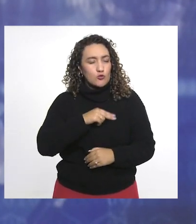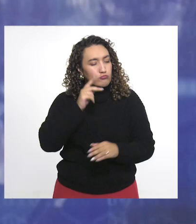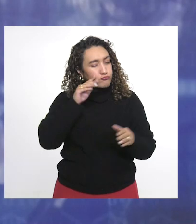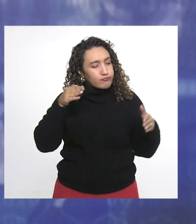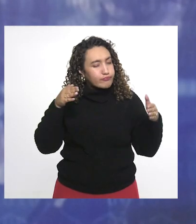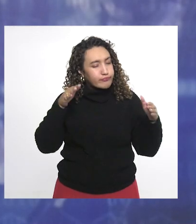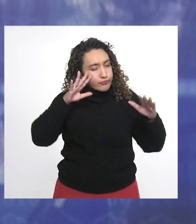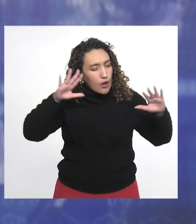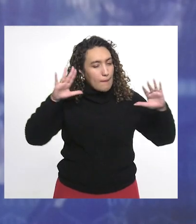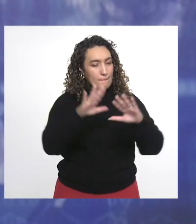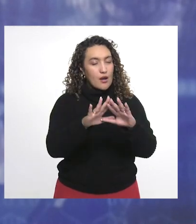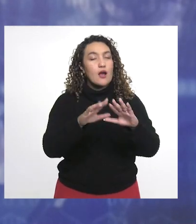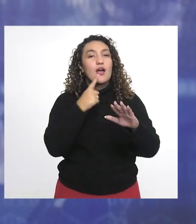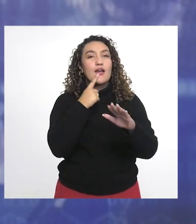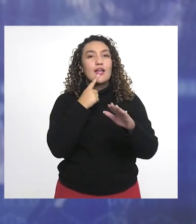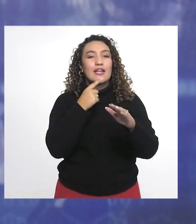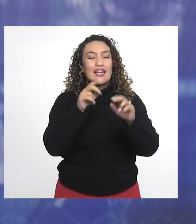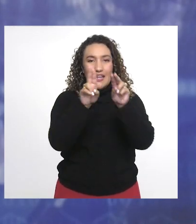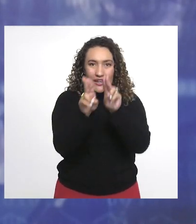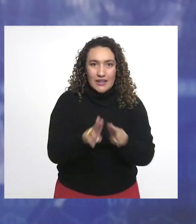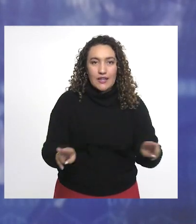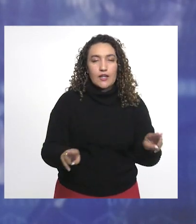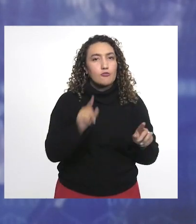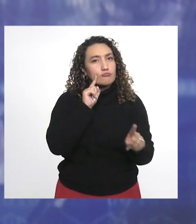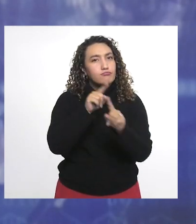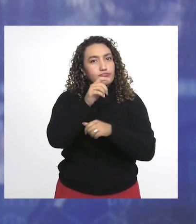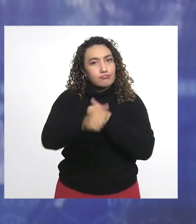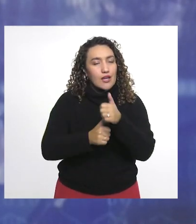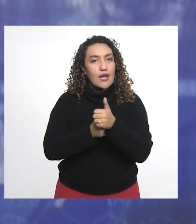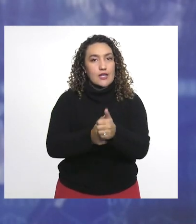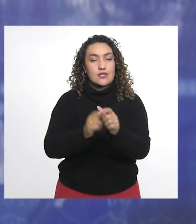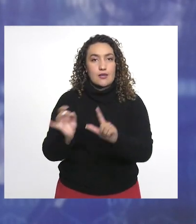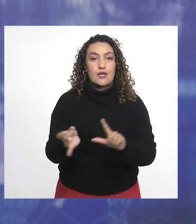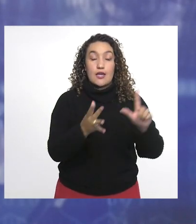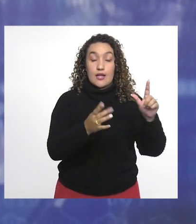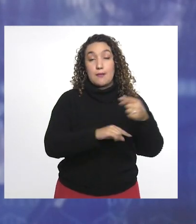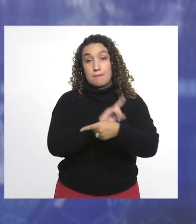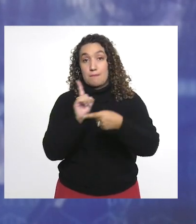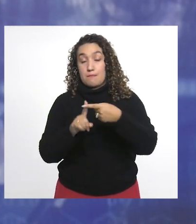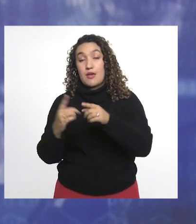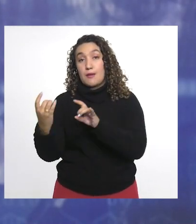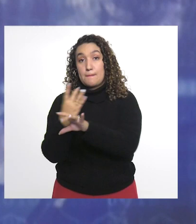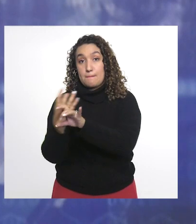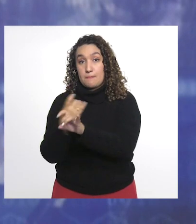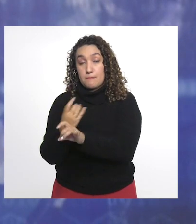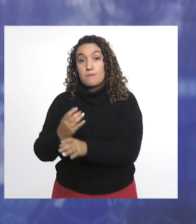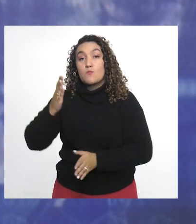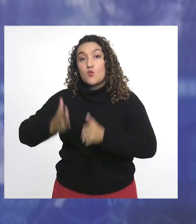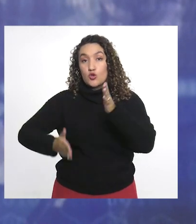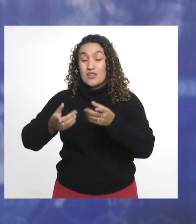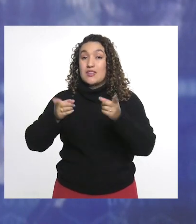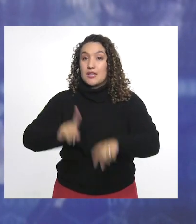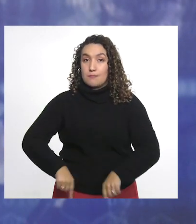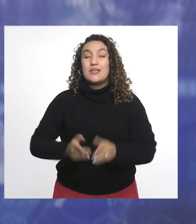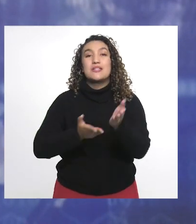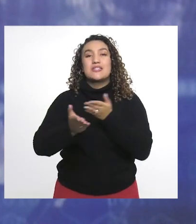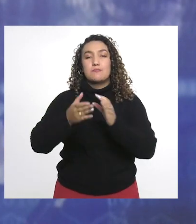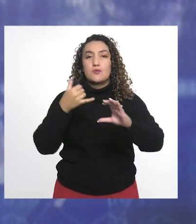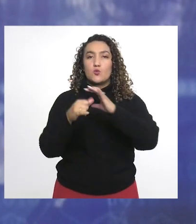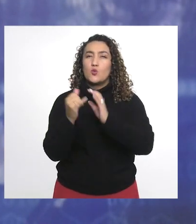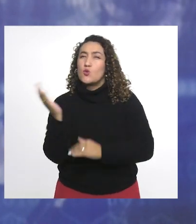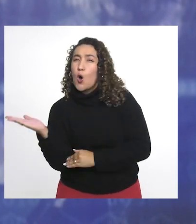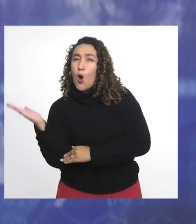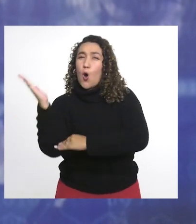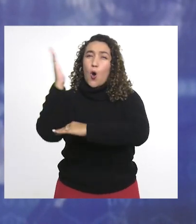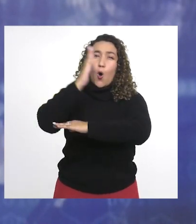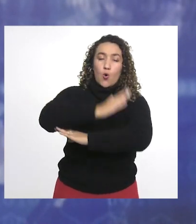centrarnos en herramientas de autogestión y en línea para ofrecer asistencia virtual. Entre ellos están nuestros chatbots y nuestros servicios